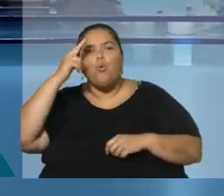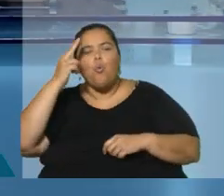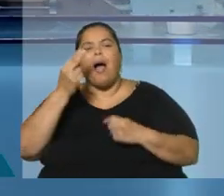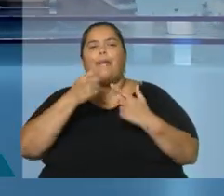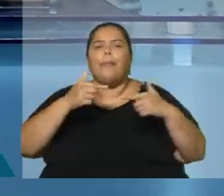gracias, Luis.